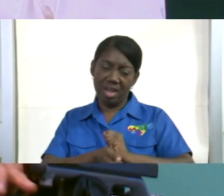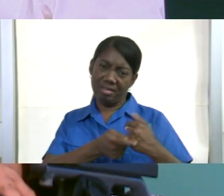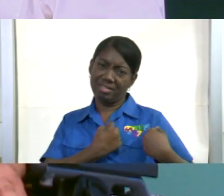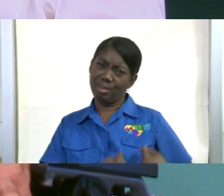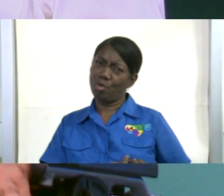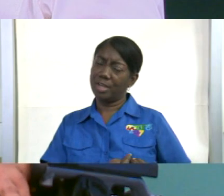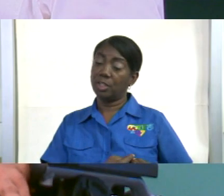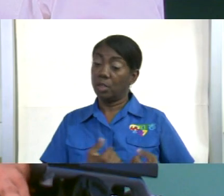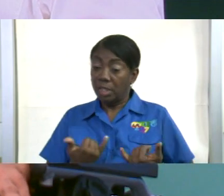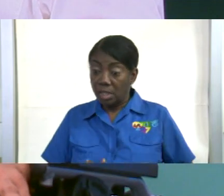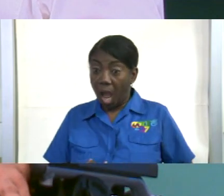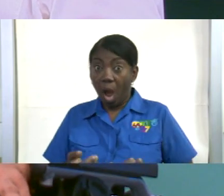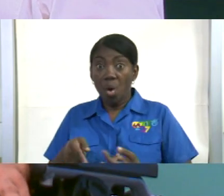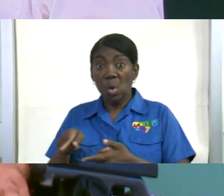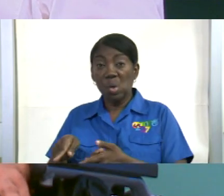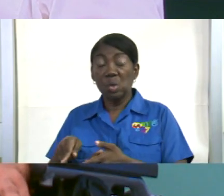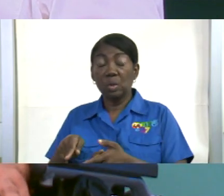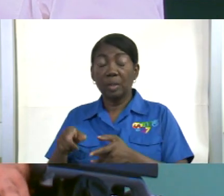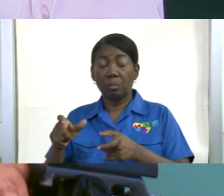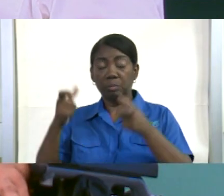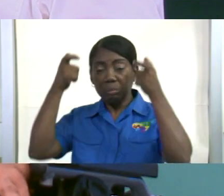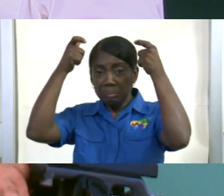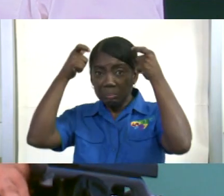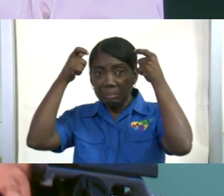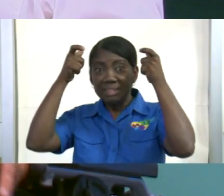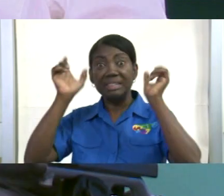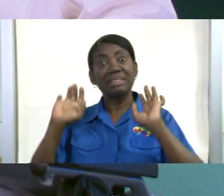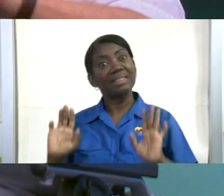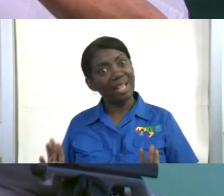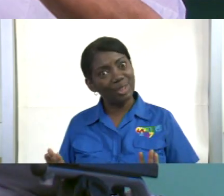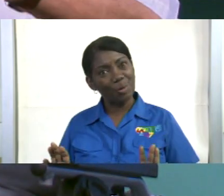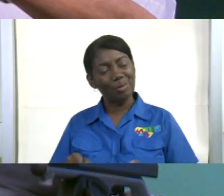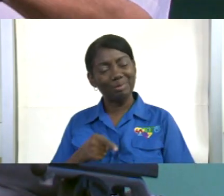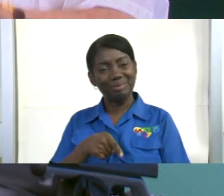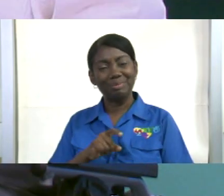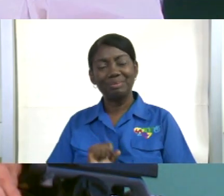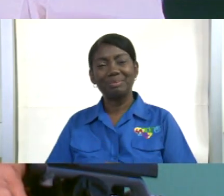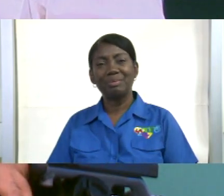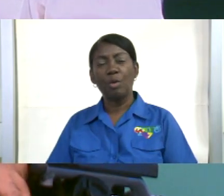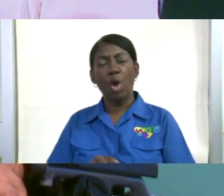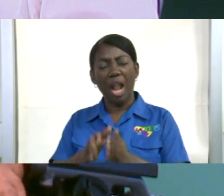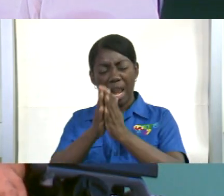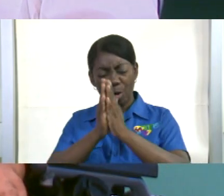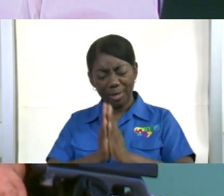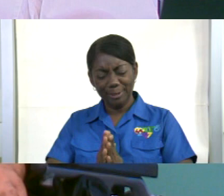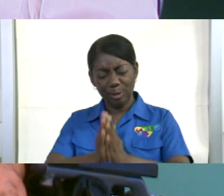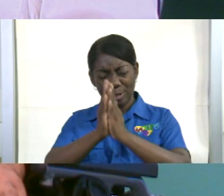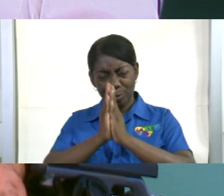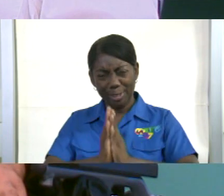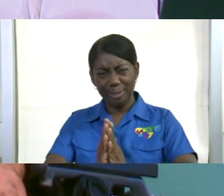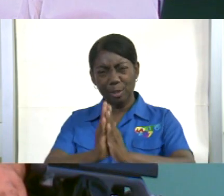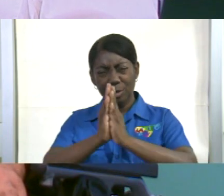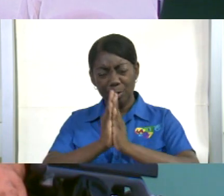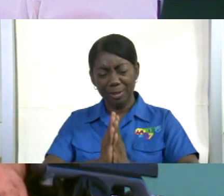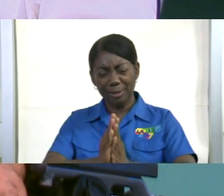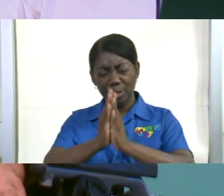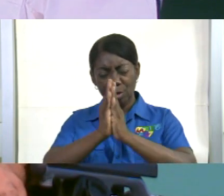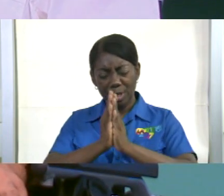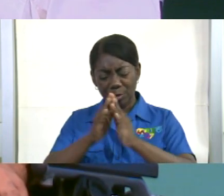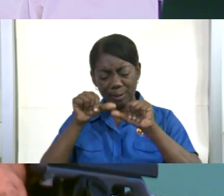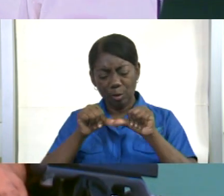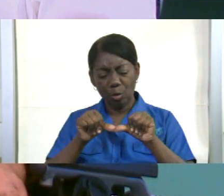consigue es la oración constante. La oración constante. el ánimo.